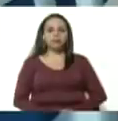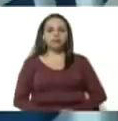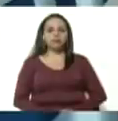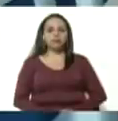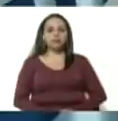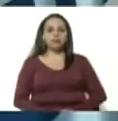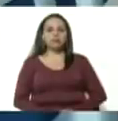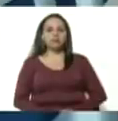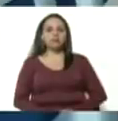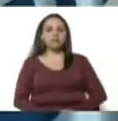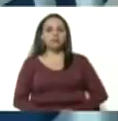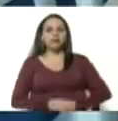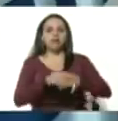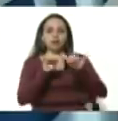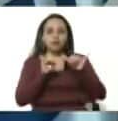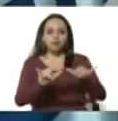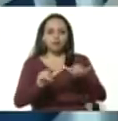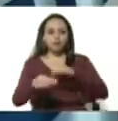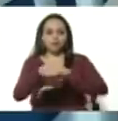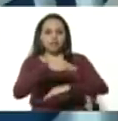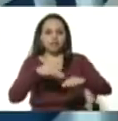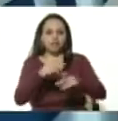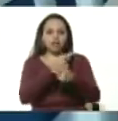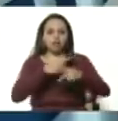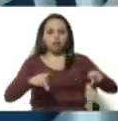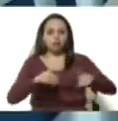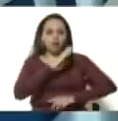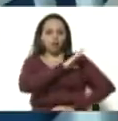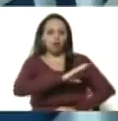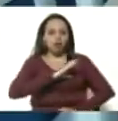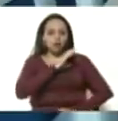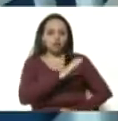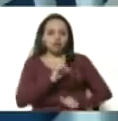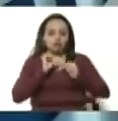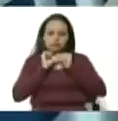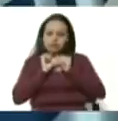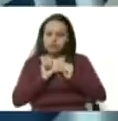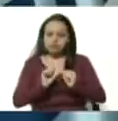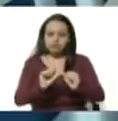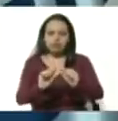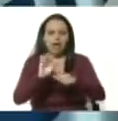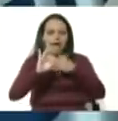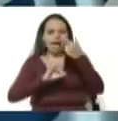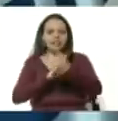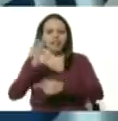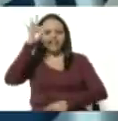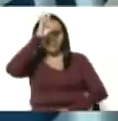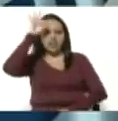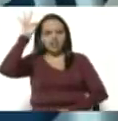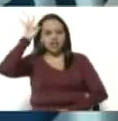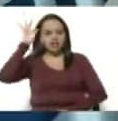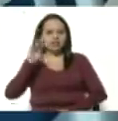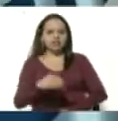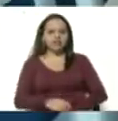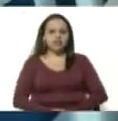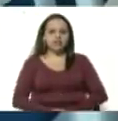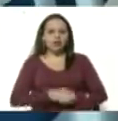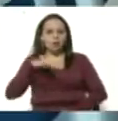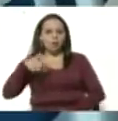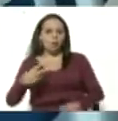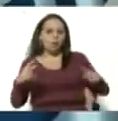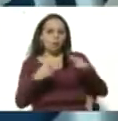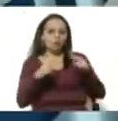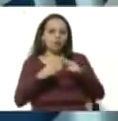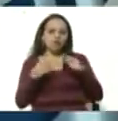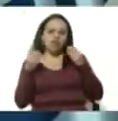Por esta situación el Ministerio Público comisionó de manera permanente a tres fiscalías de delitos comunes para conocer de estos